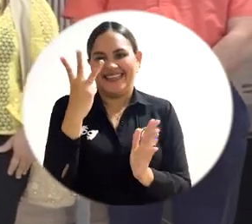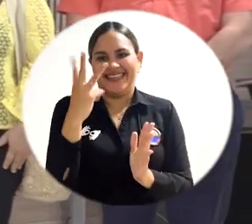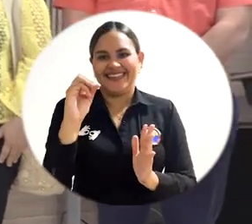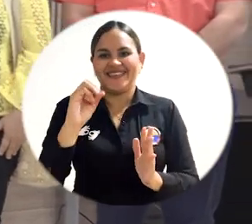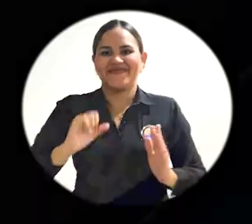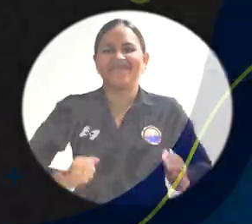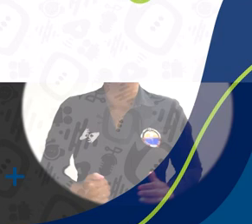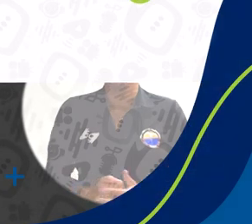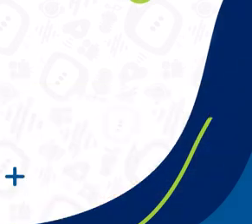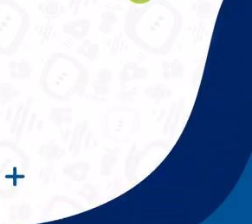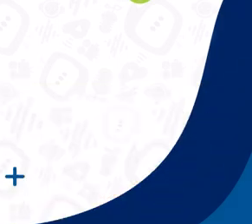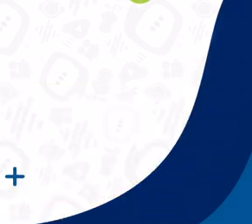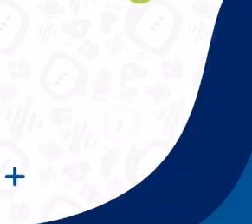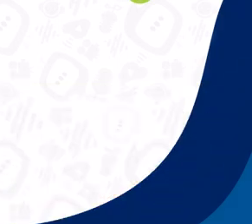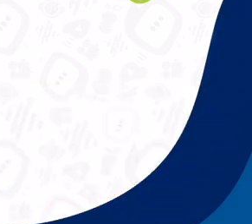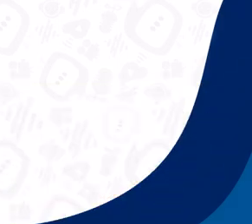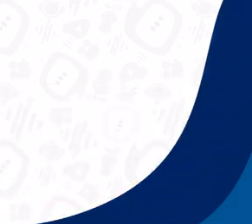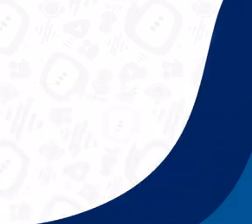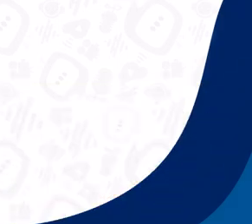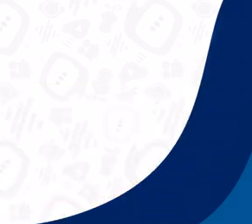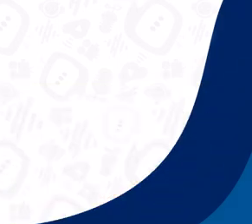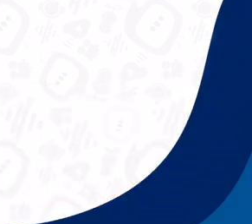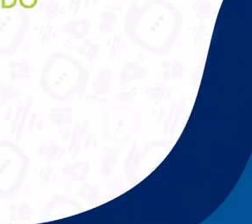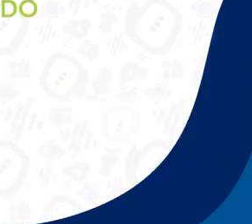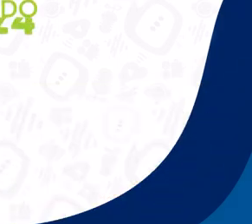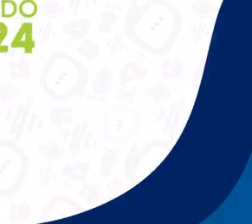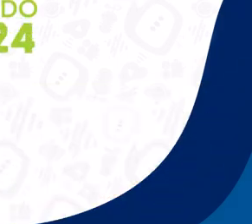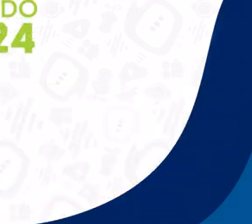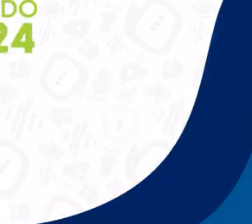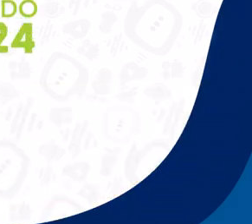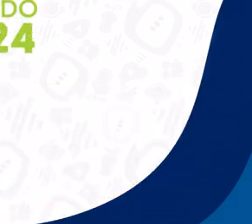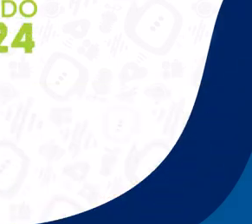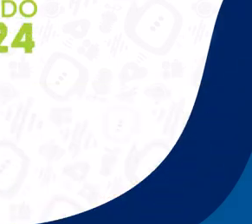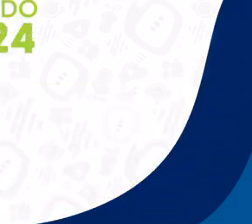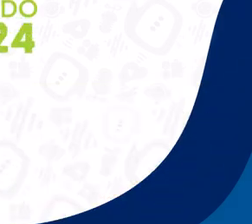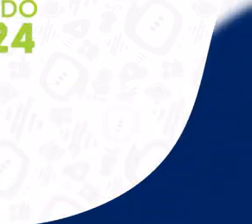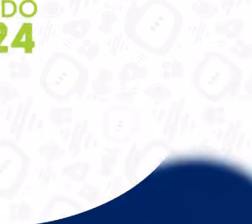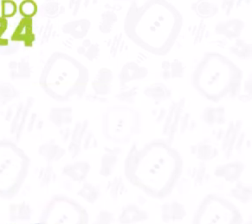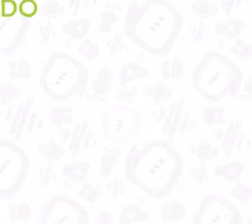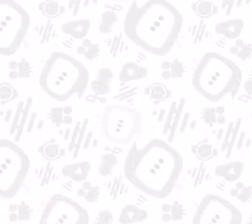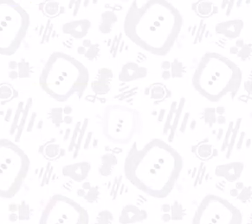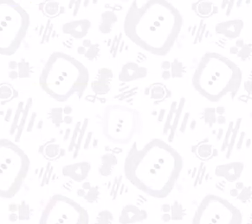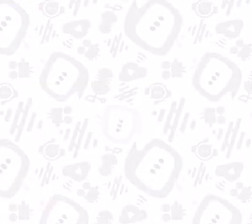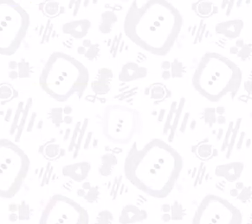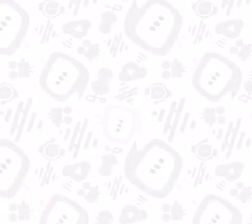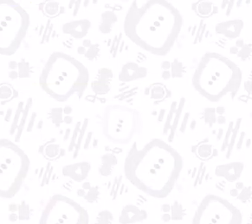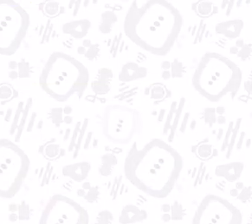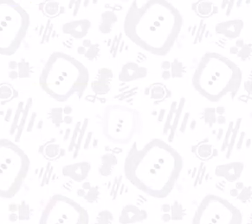-2030. Universidad del Magdalena, aún más incluyente e innovadora.